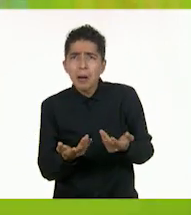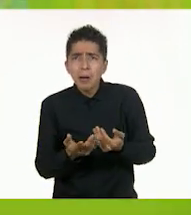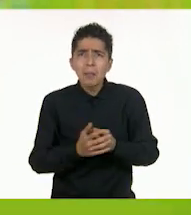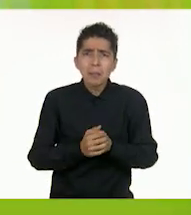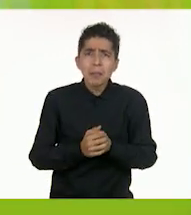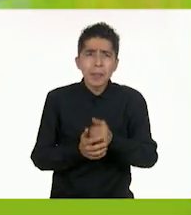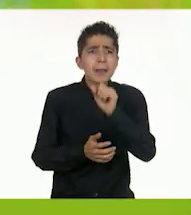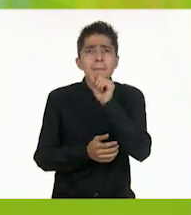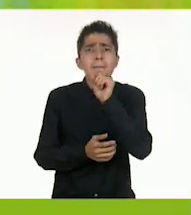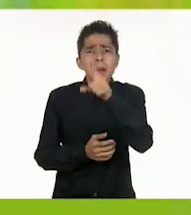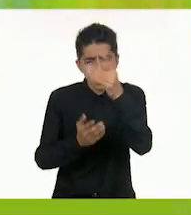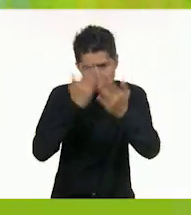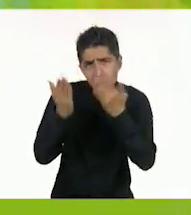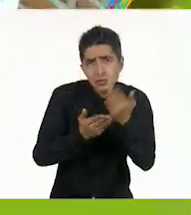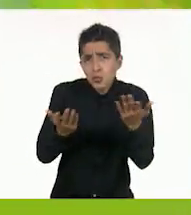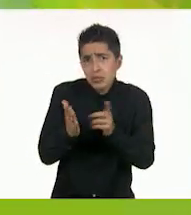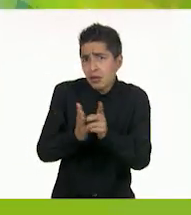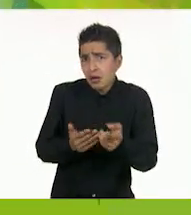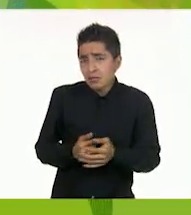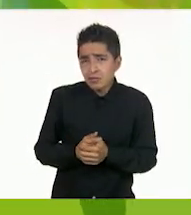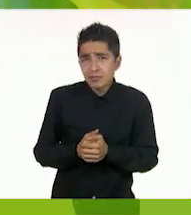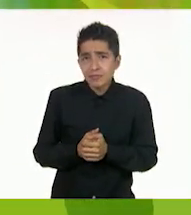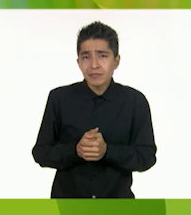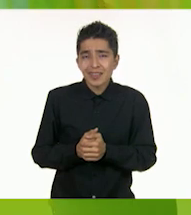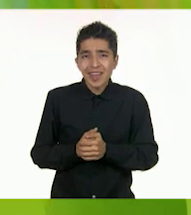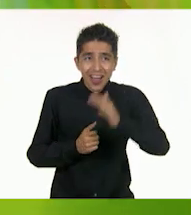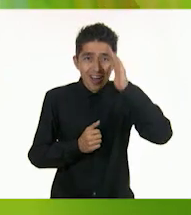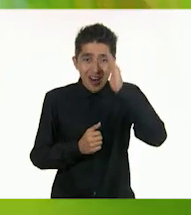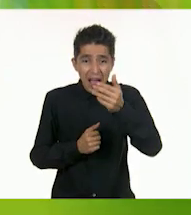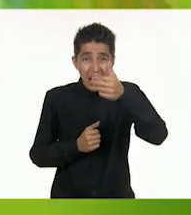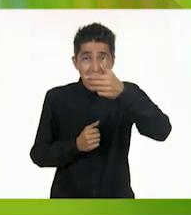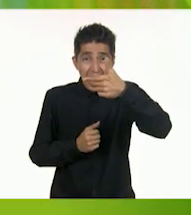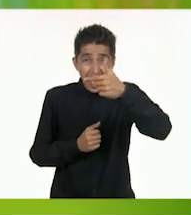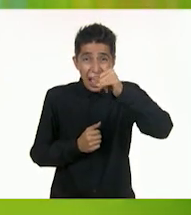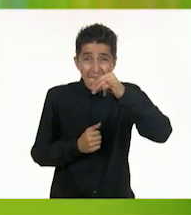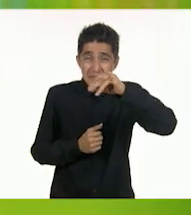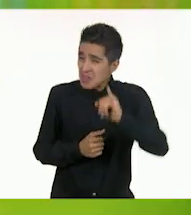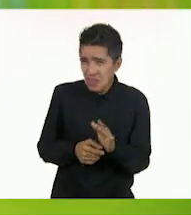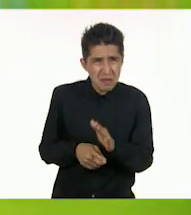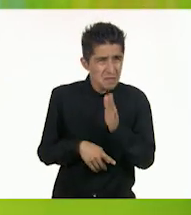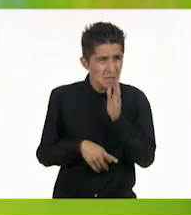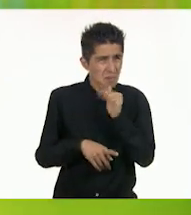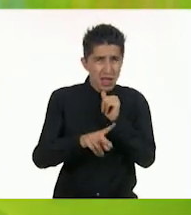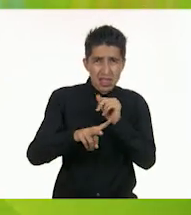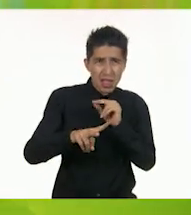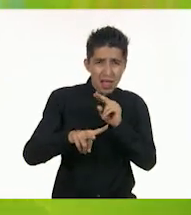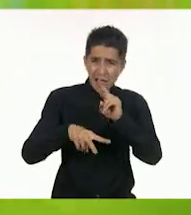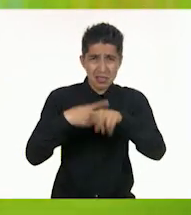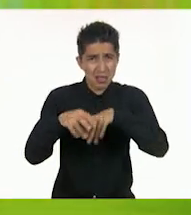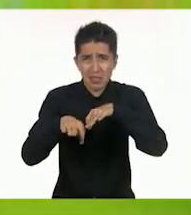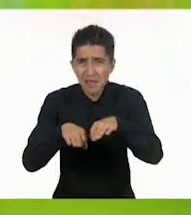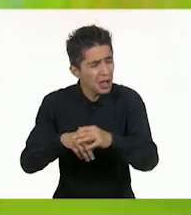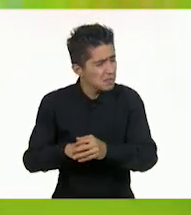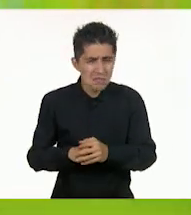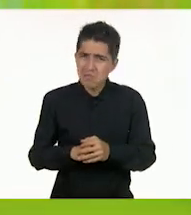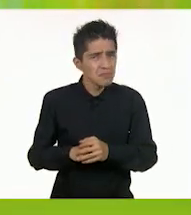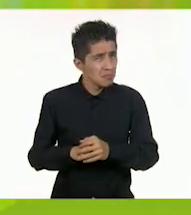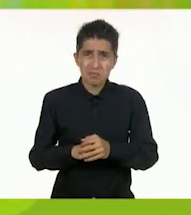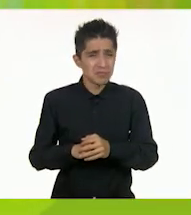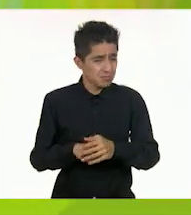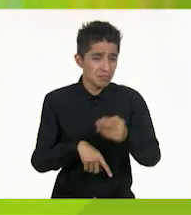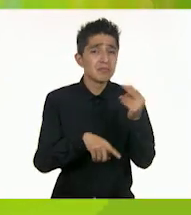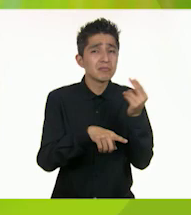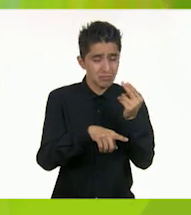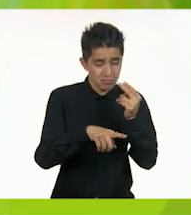Y también estudiar. Ahora Gaby no puede ir a trabajar porque tiene que ir